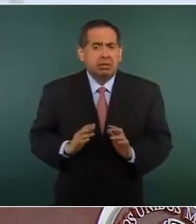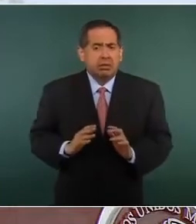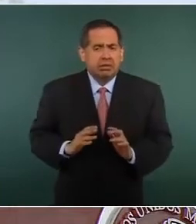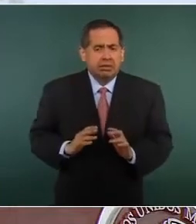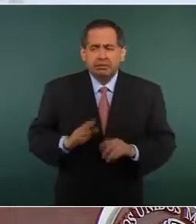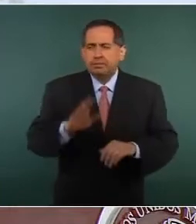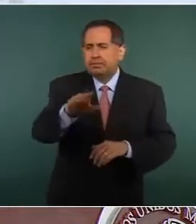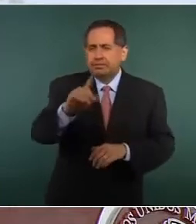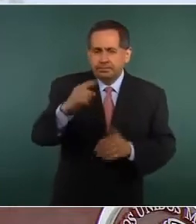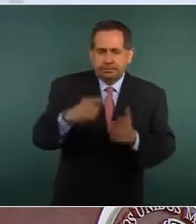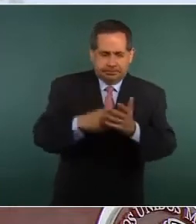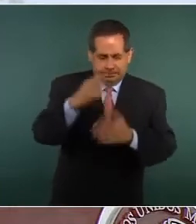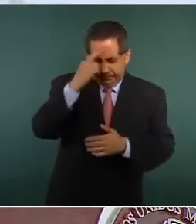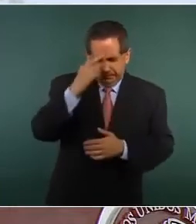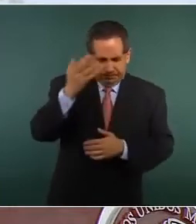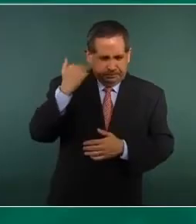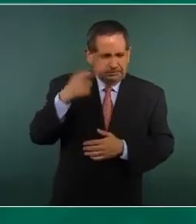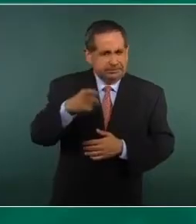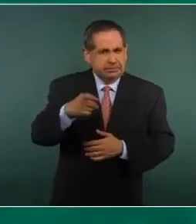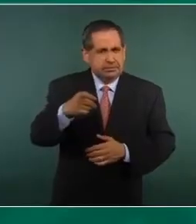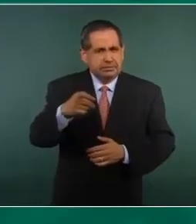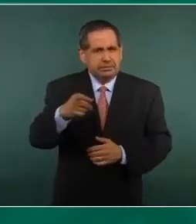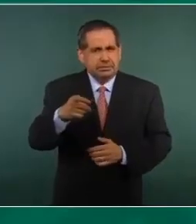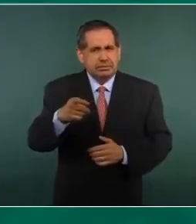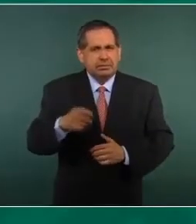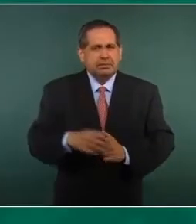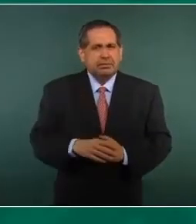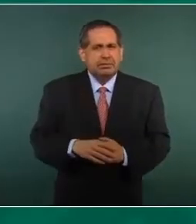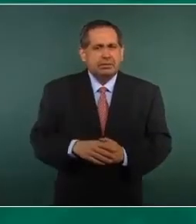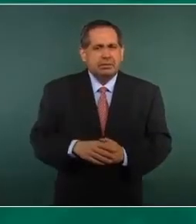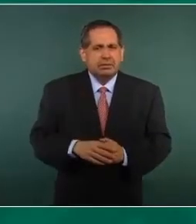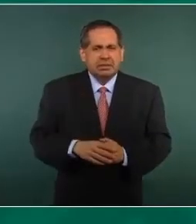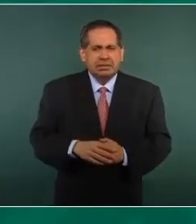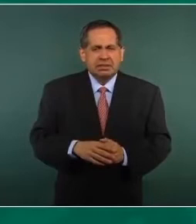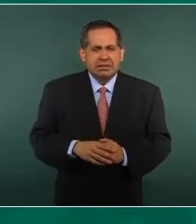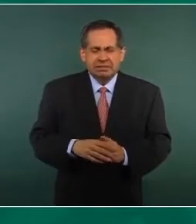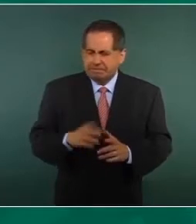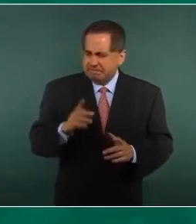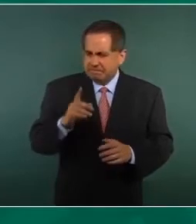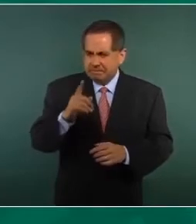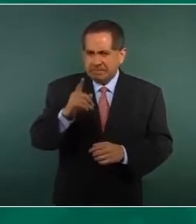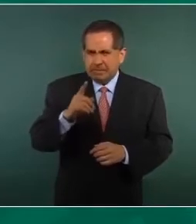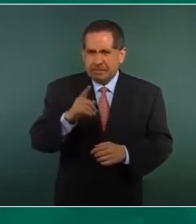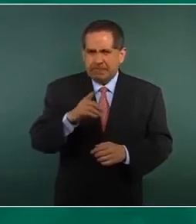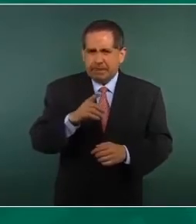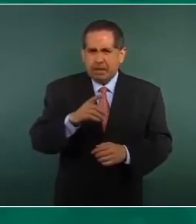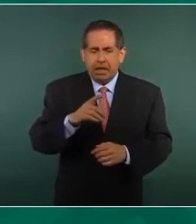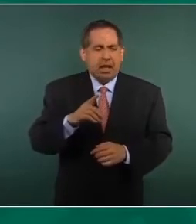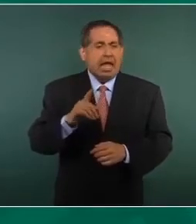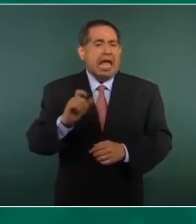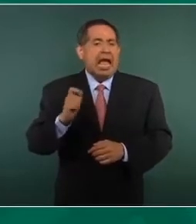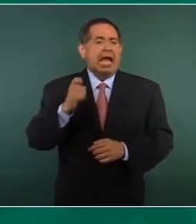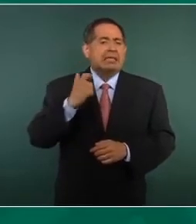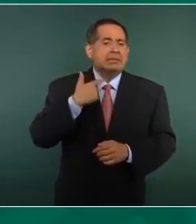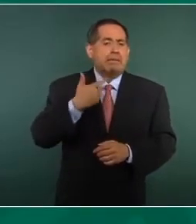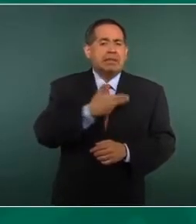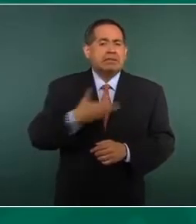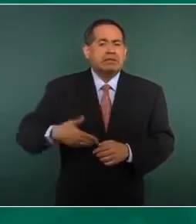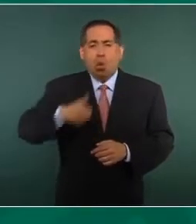una vez un yerno del presidente Juárez